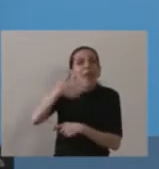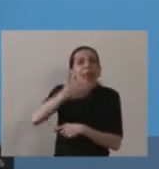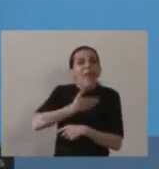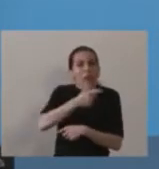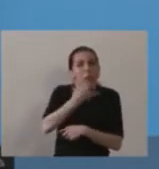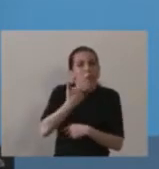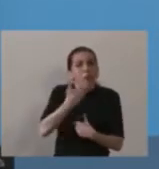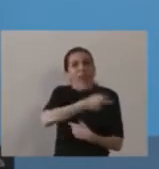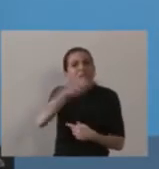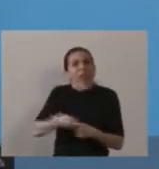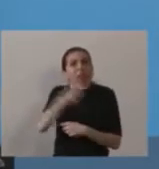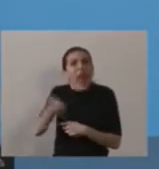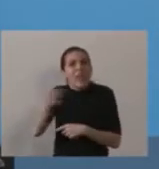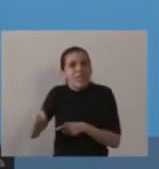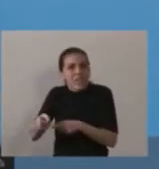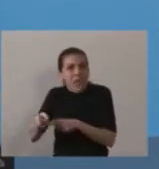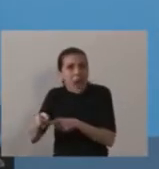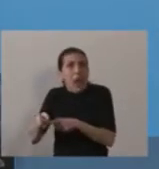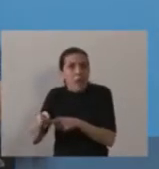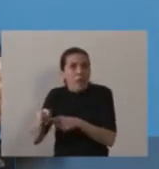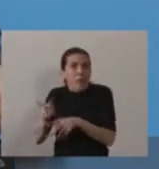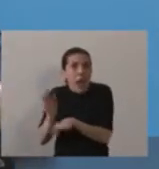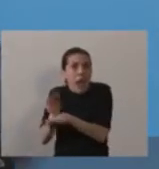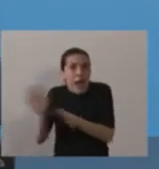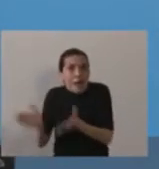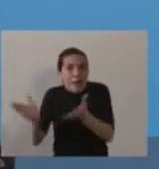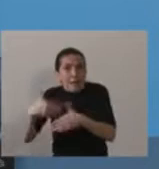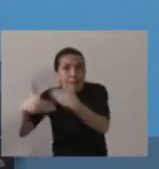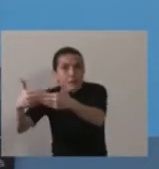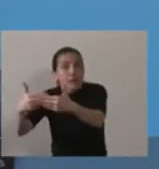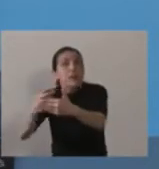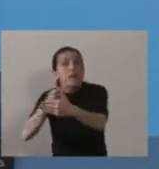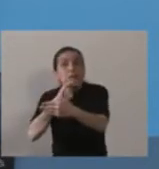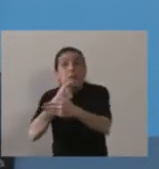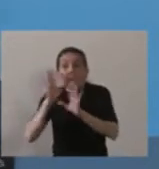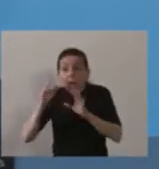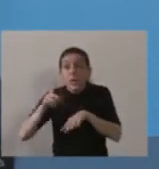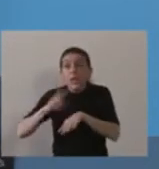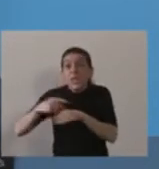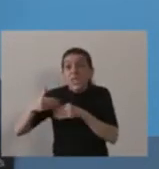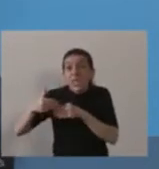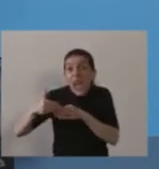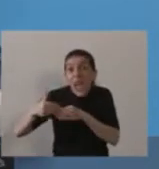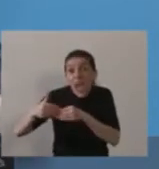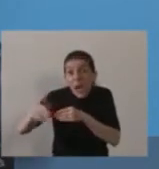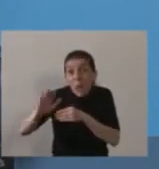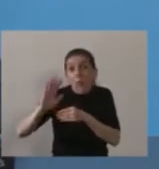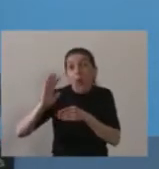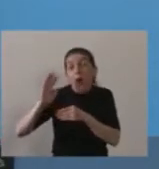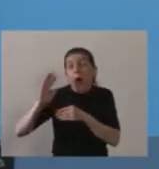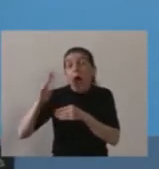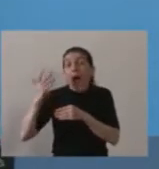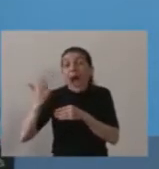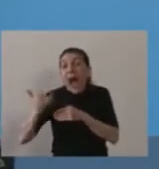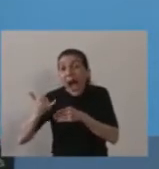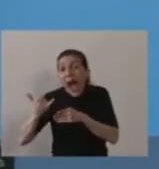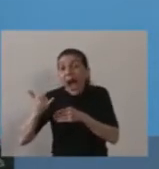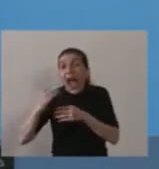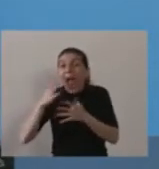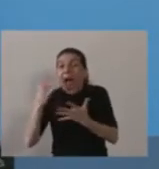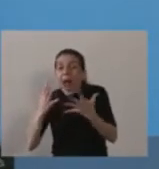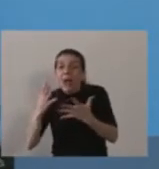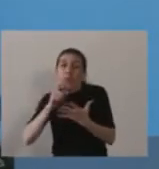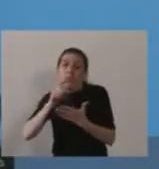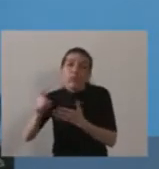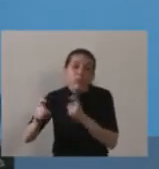Y esa es la idea. Si en el trayecto nos encontramos con alguna irregularidad,